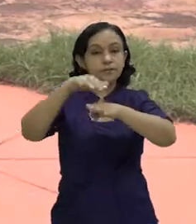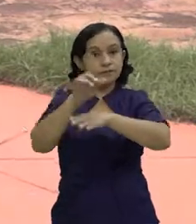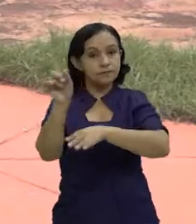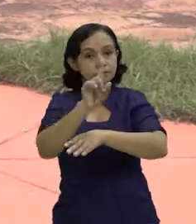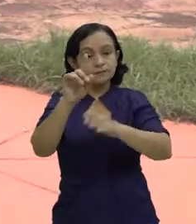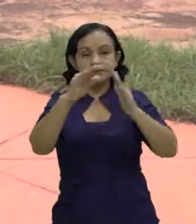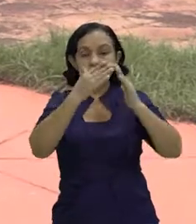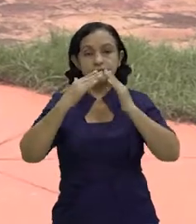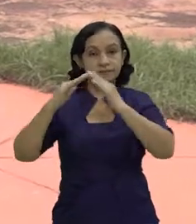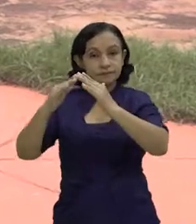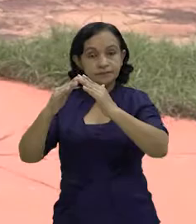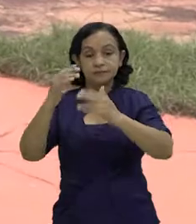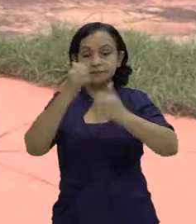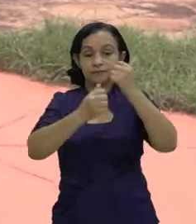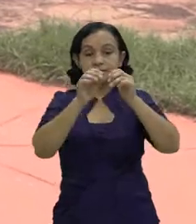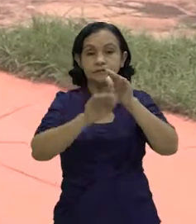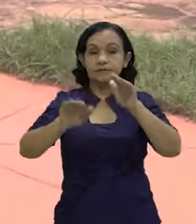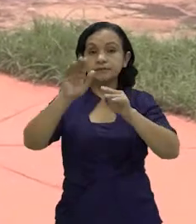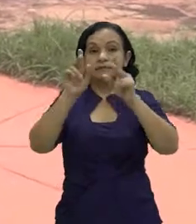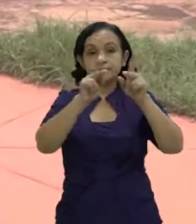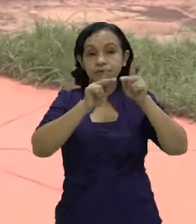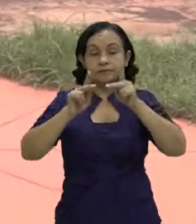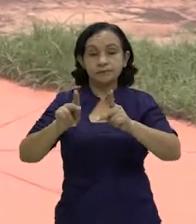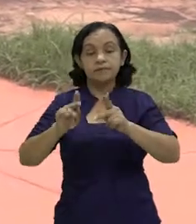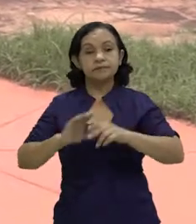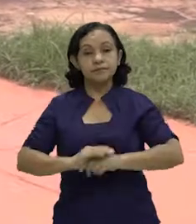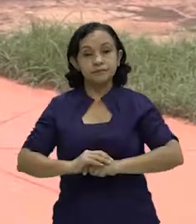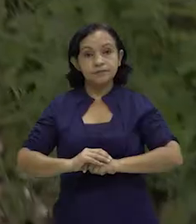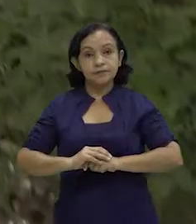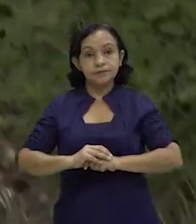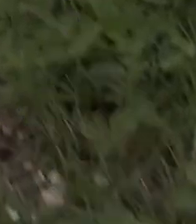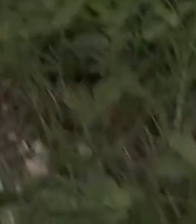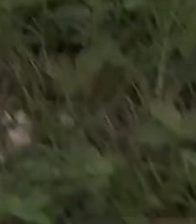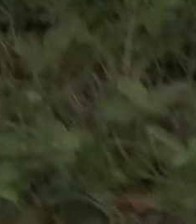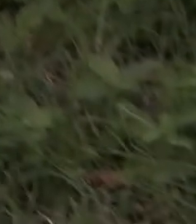en los barrios y afecte más personas a la población.